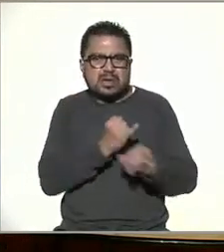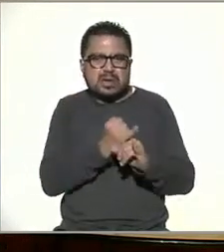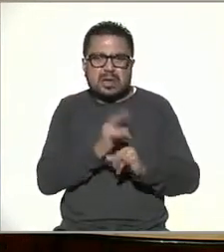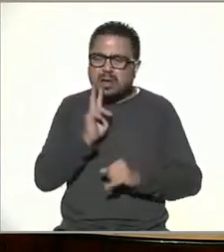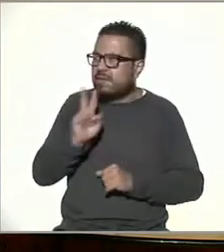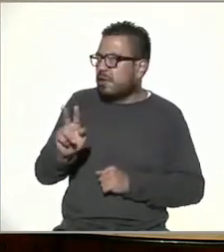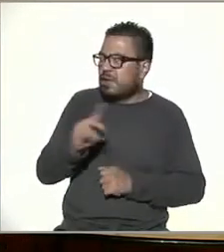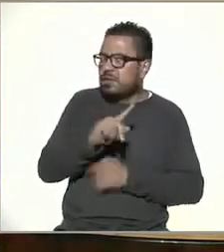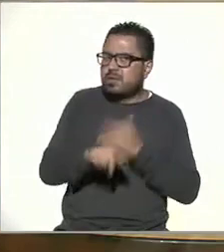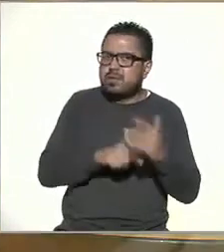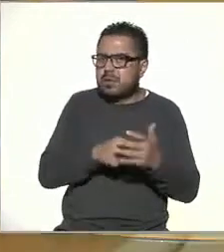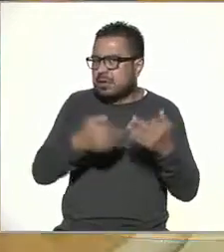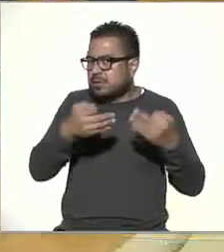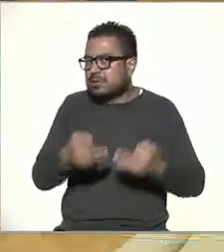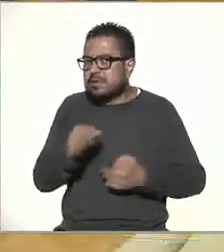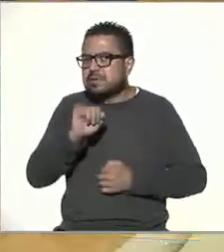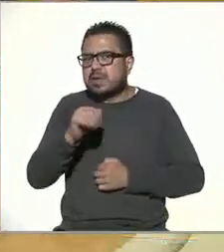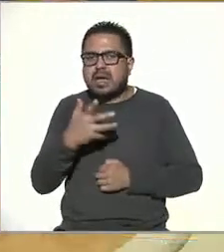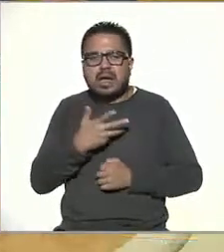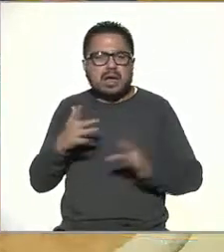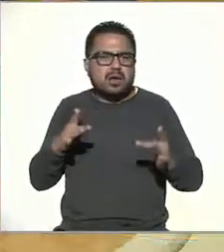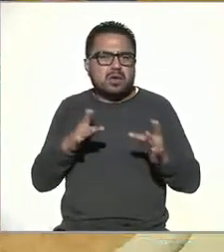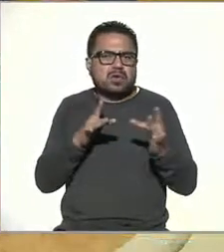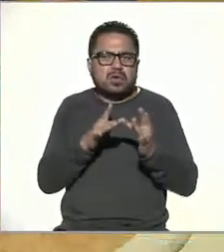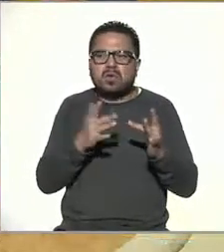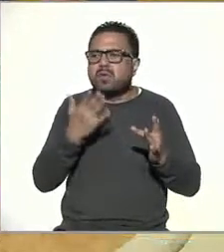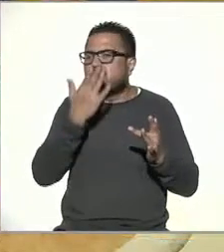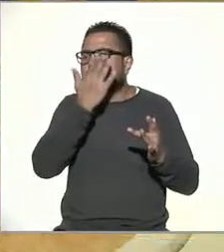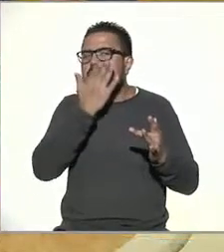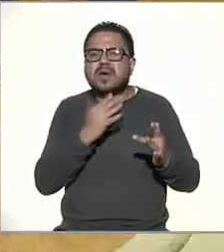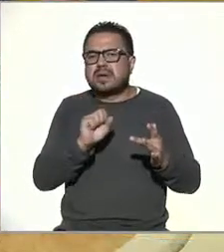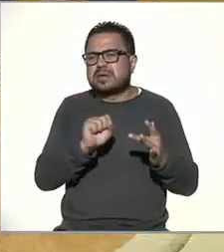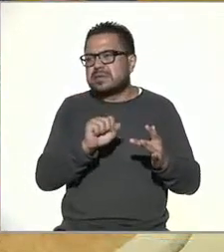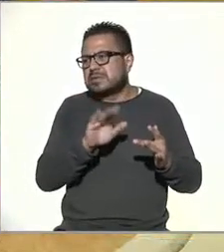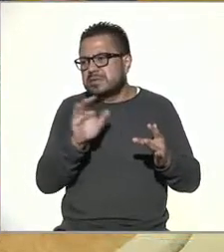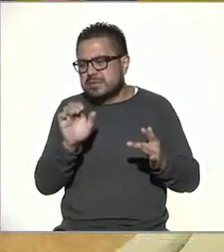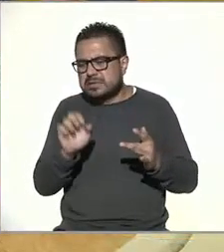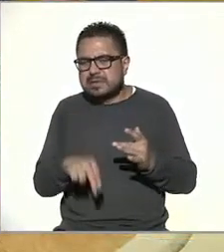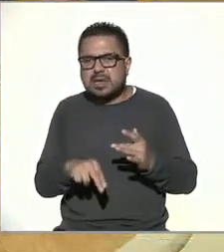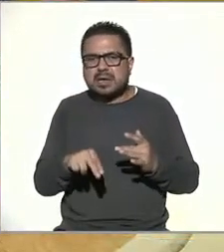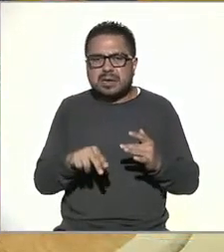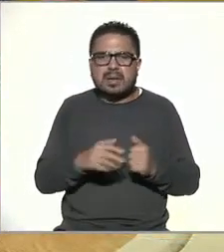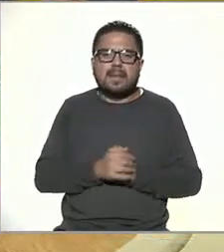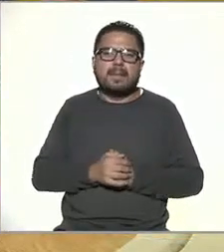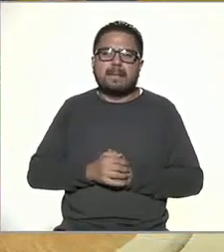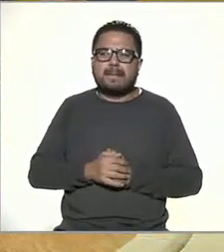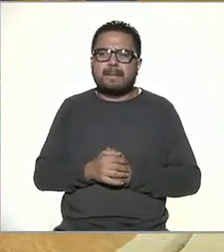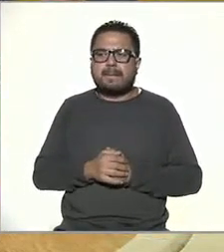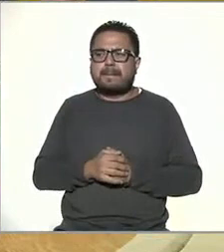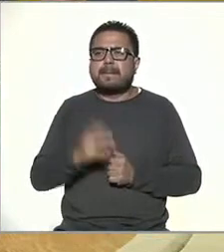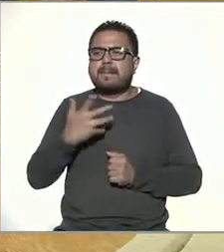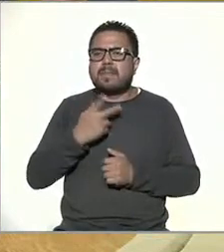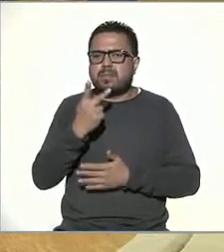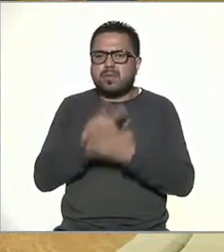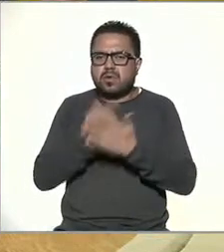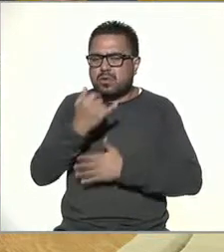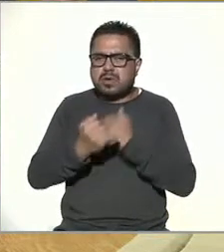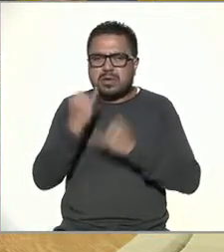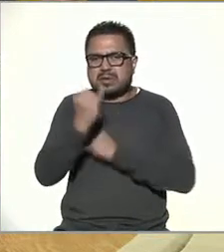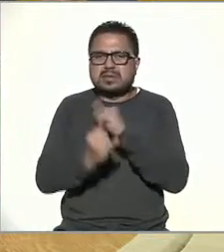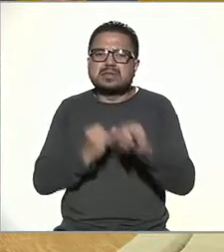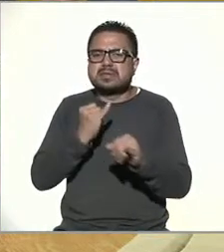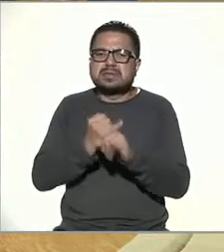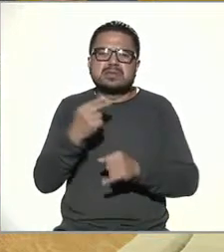lugar existe es real y que hay puntos de contactos que no sea scam otra iniciativa tenemos un proyecto internacional que es